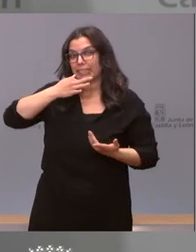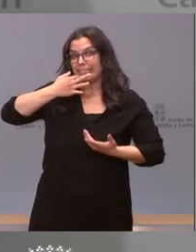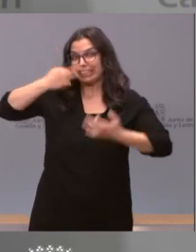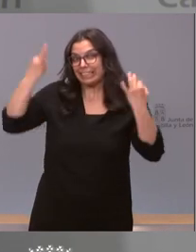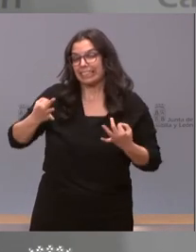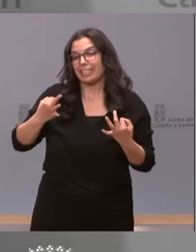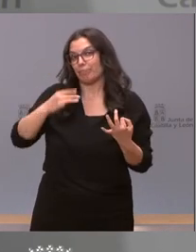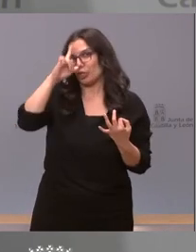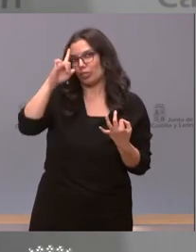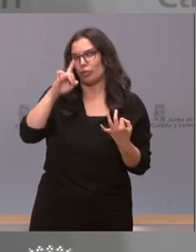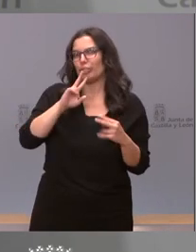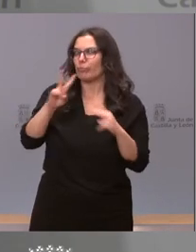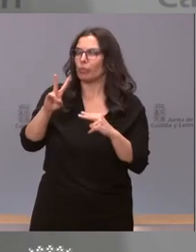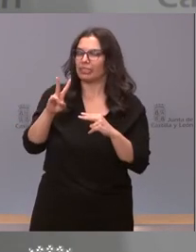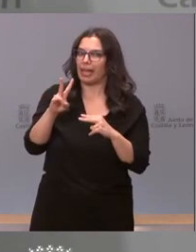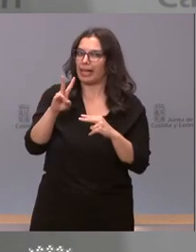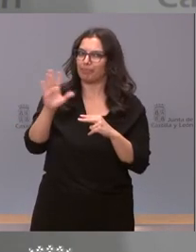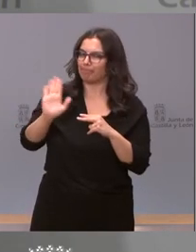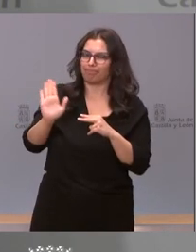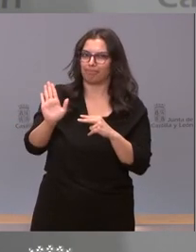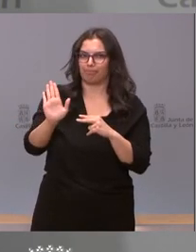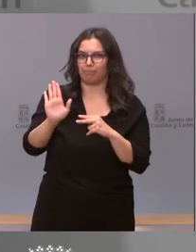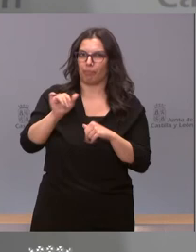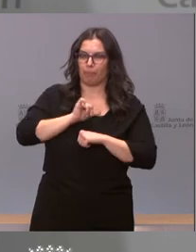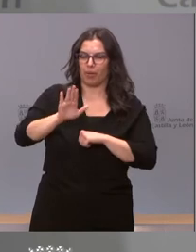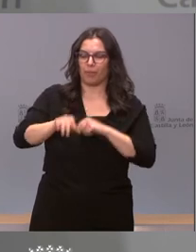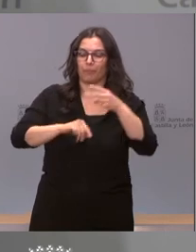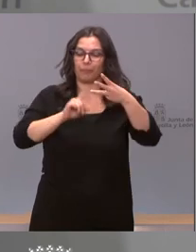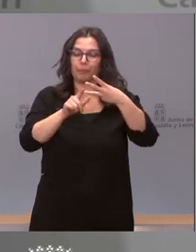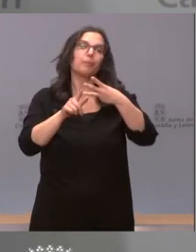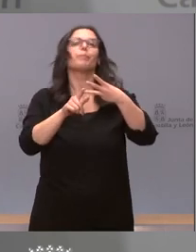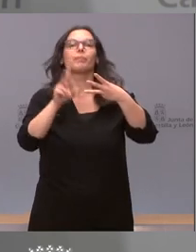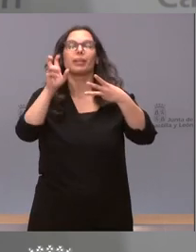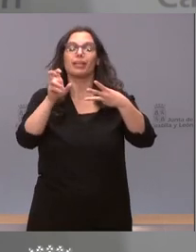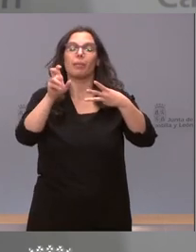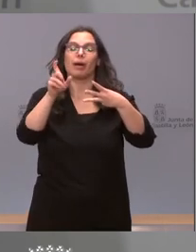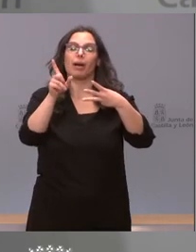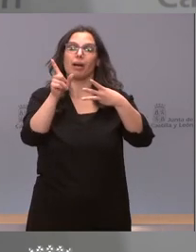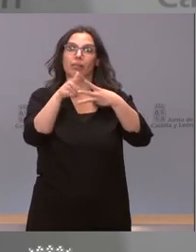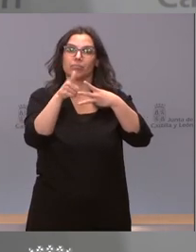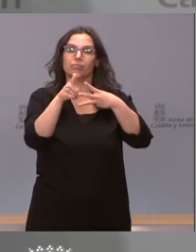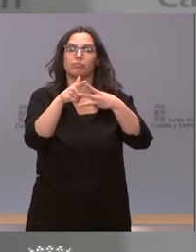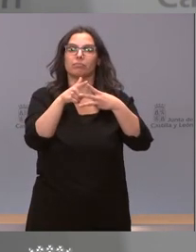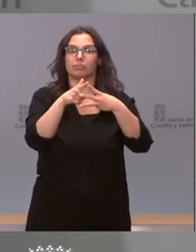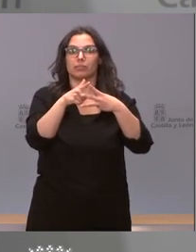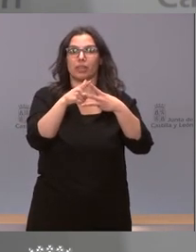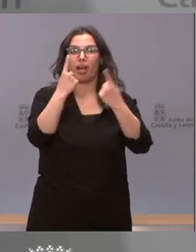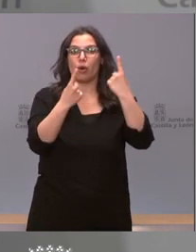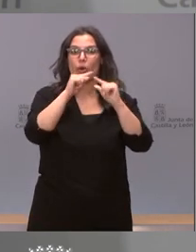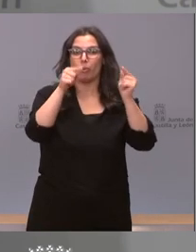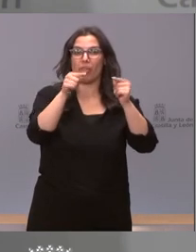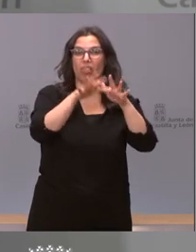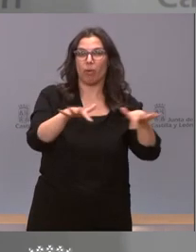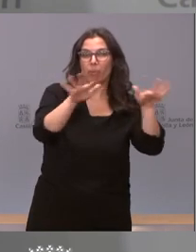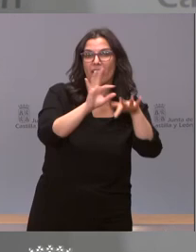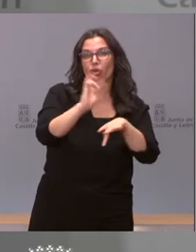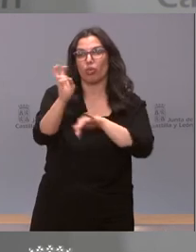momento no le dé una respuesta sin un grado de certeza sobre la pregunta del ritmo de vacunación en la población le contesto exactamente lo mismo que le he contestado